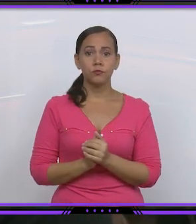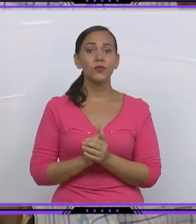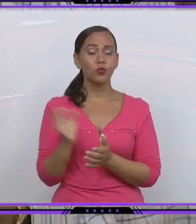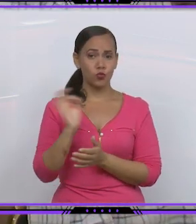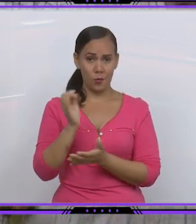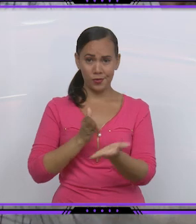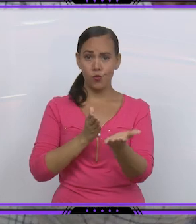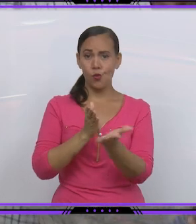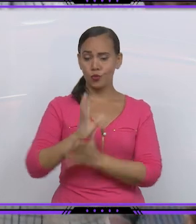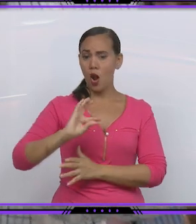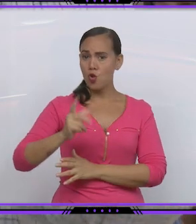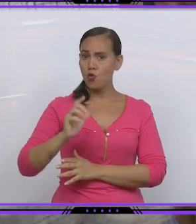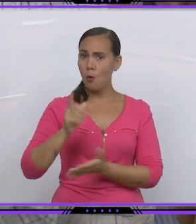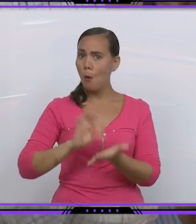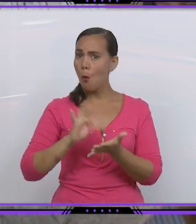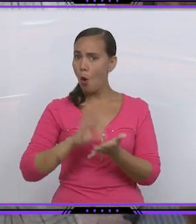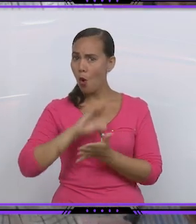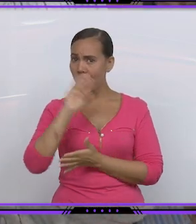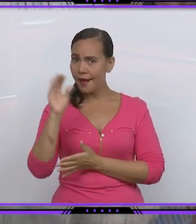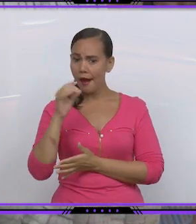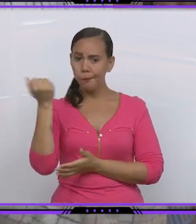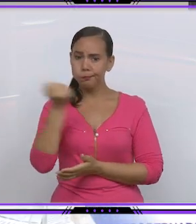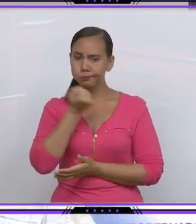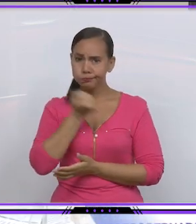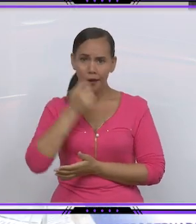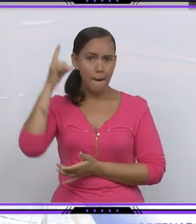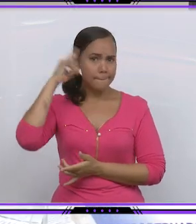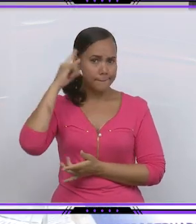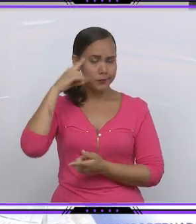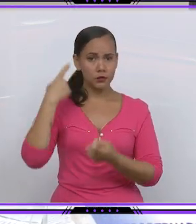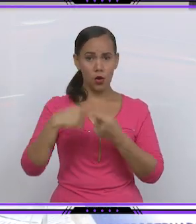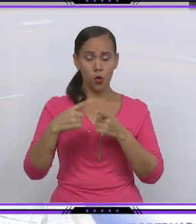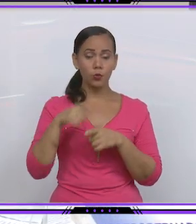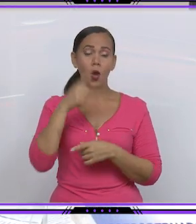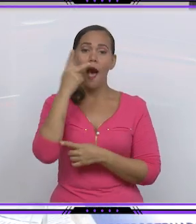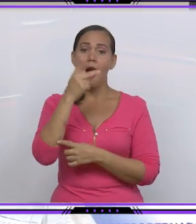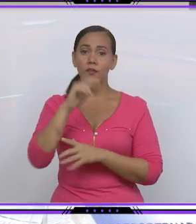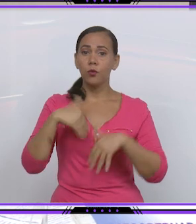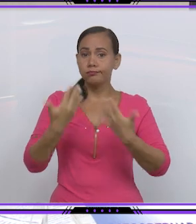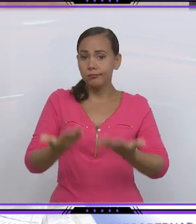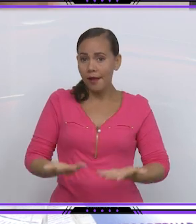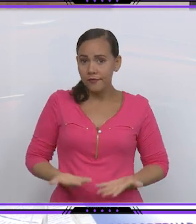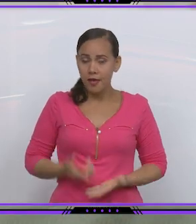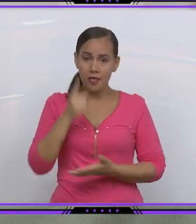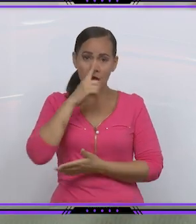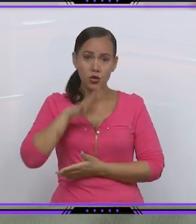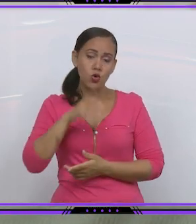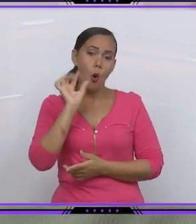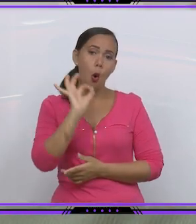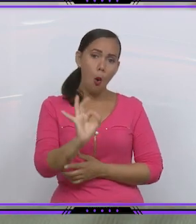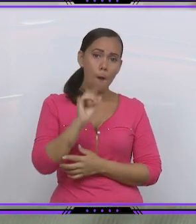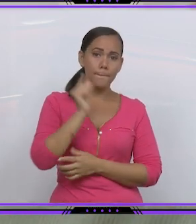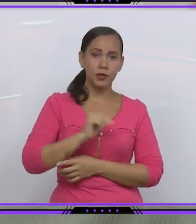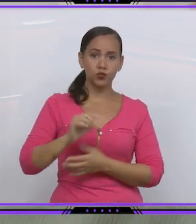bodegas y el delito contra el ganado, los periqueños marchan a la vanguardia en la atención a lactantes y embarazadas en situación de vulnerabilidad con